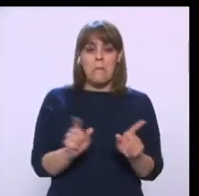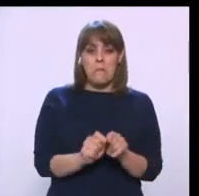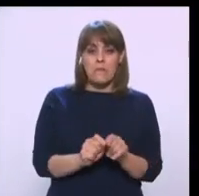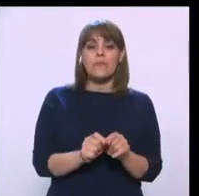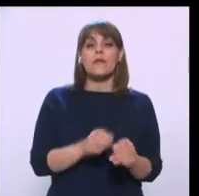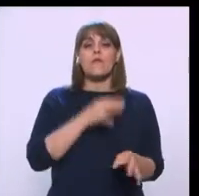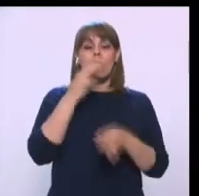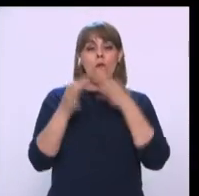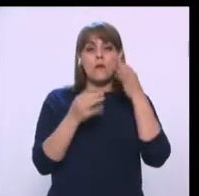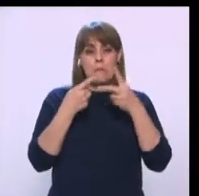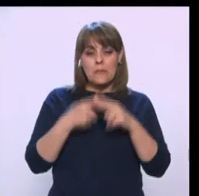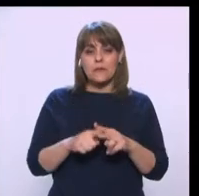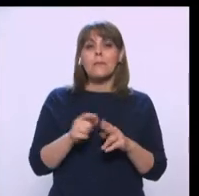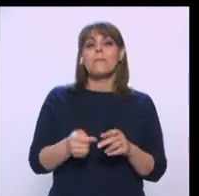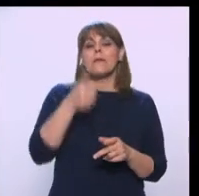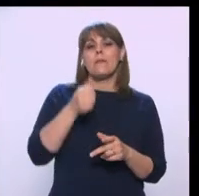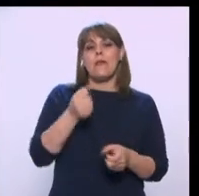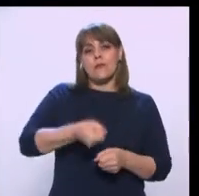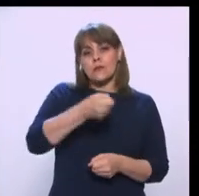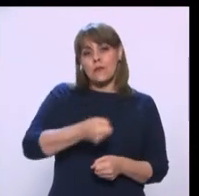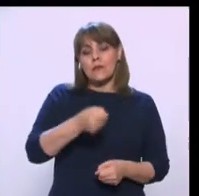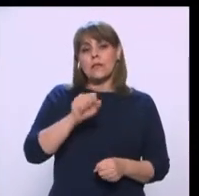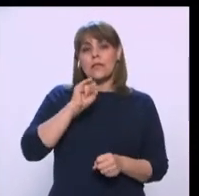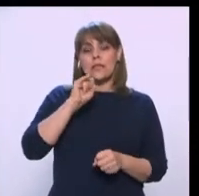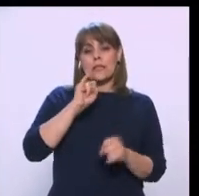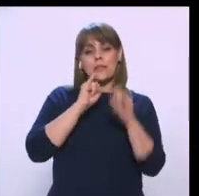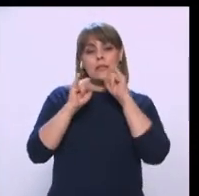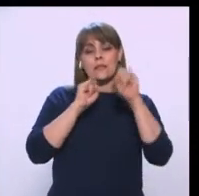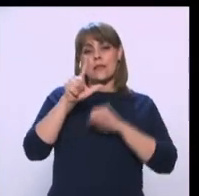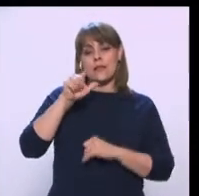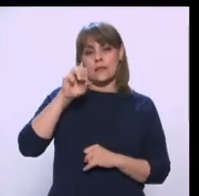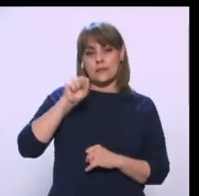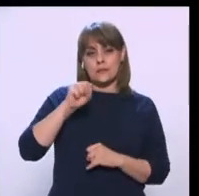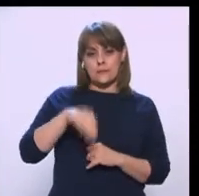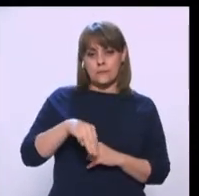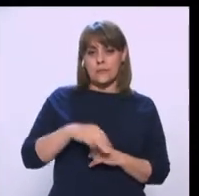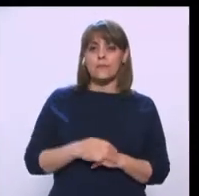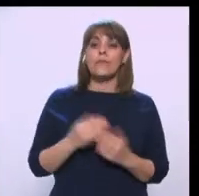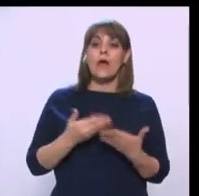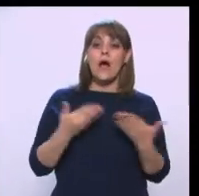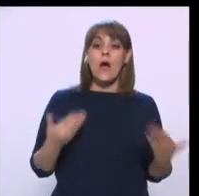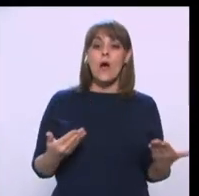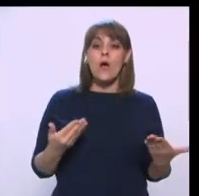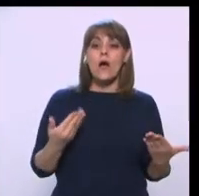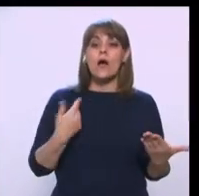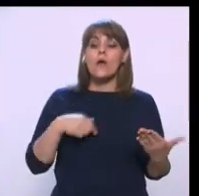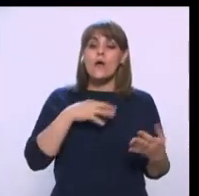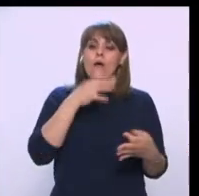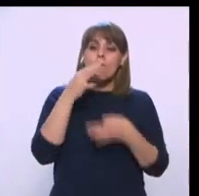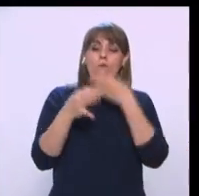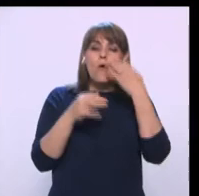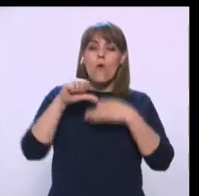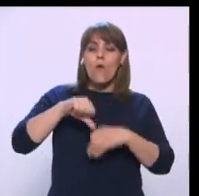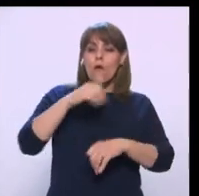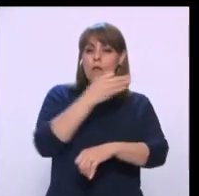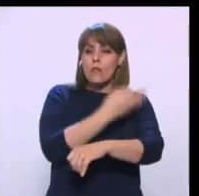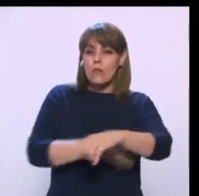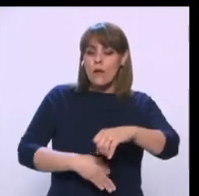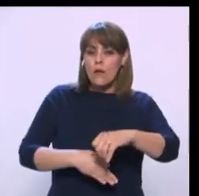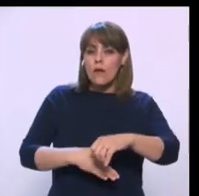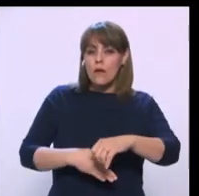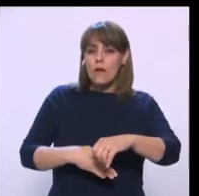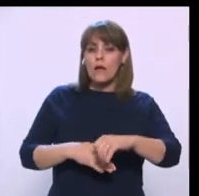Primero saludamos a nuestras intérpretes de lengua de señas mexicana Y nos vamos con lo que se informó esta tarde Esta tarde